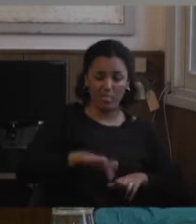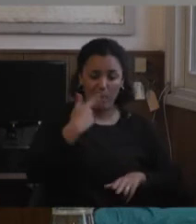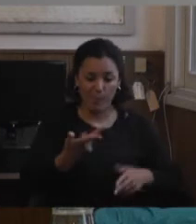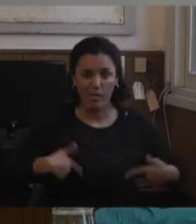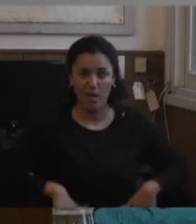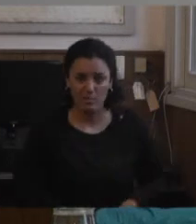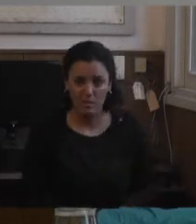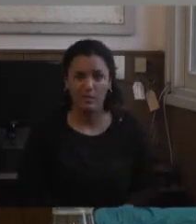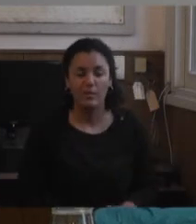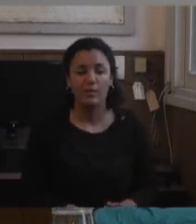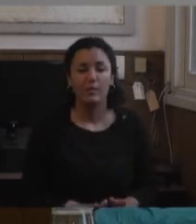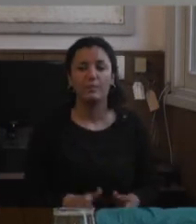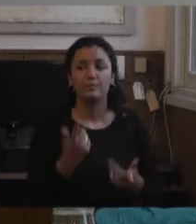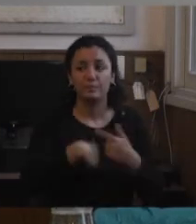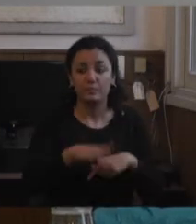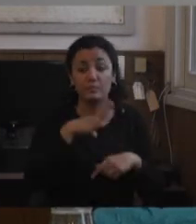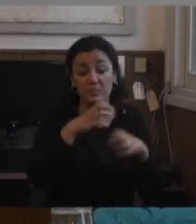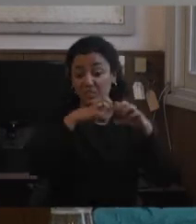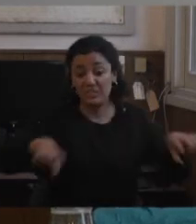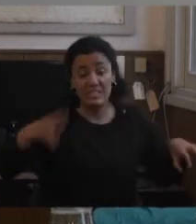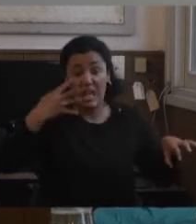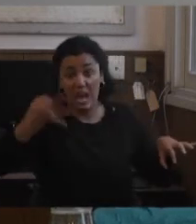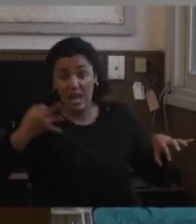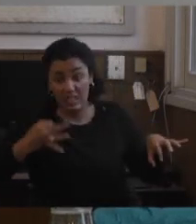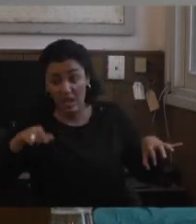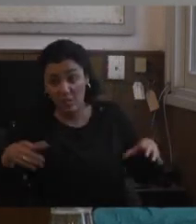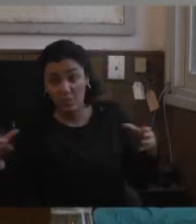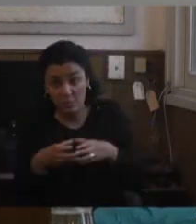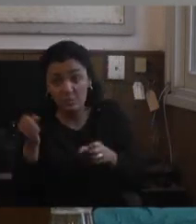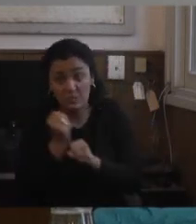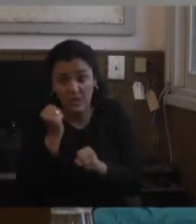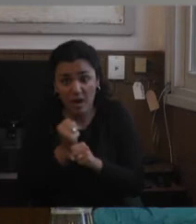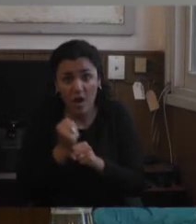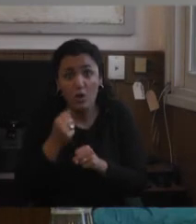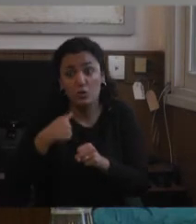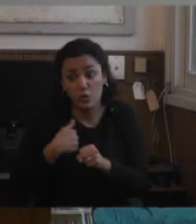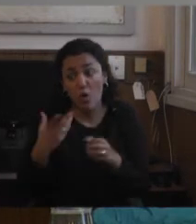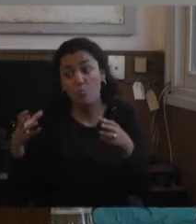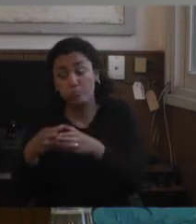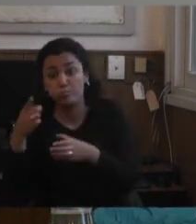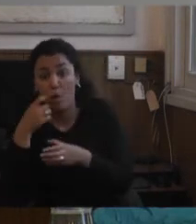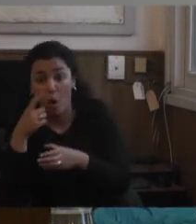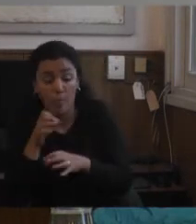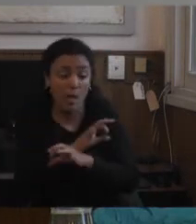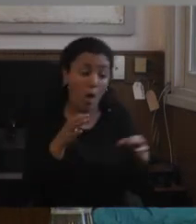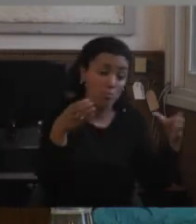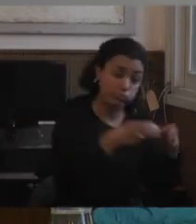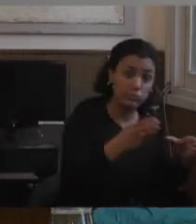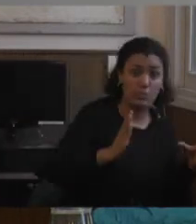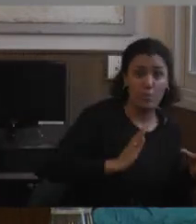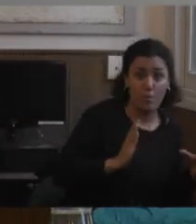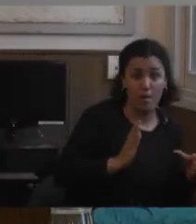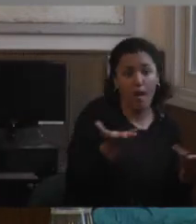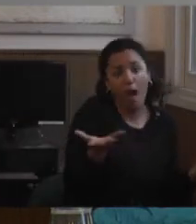creo que algo que diferencia mucho en la realidad cuando uno trabaja con colectivos es si trabajas con varones o si trabajas con mujeres. Hoy podríamos